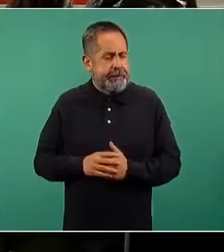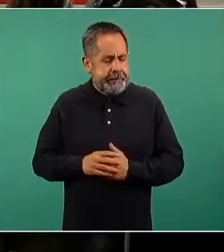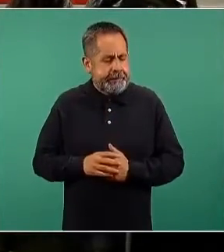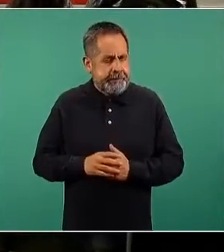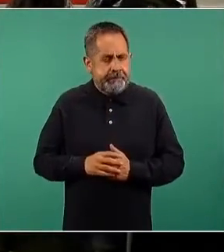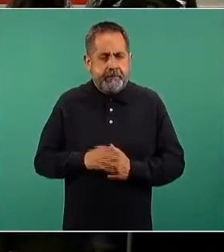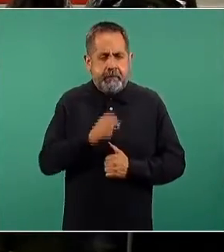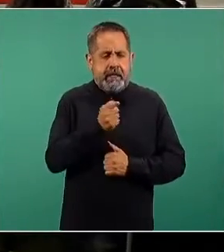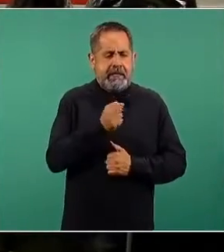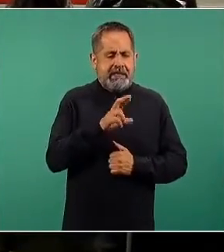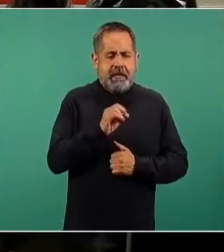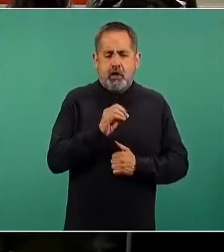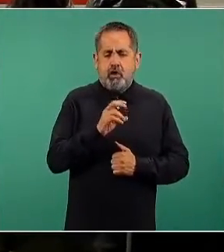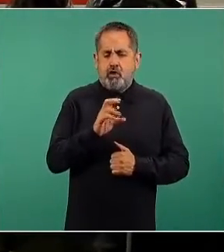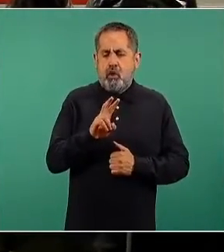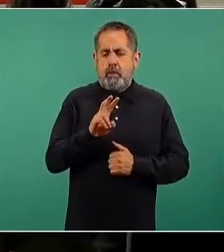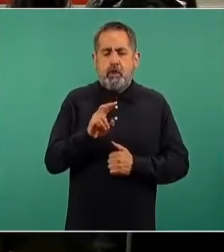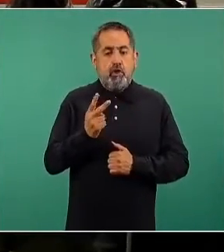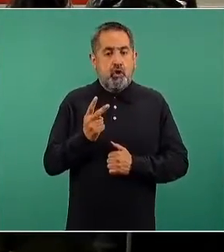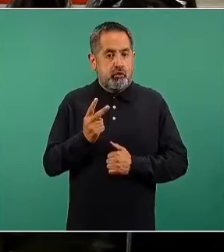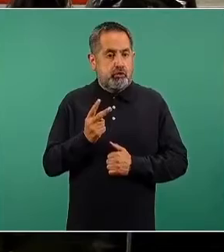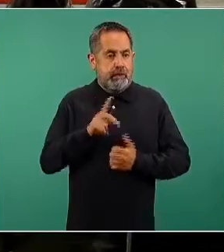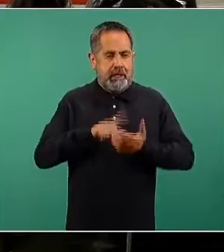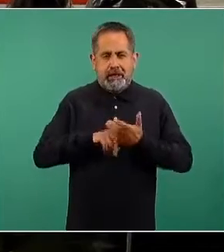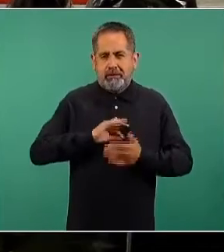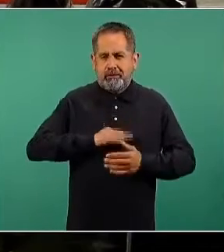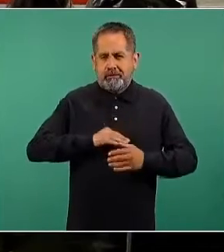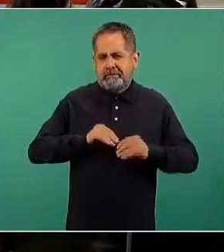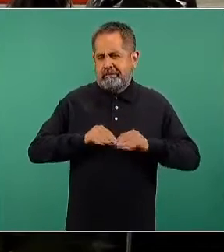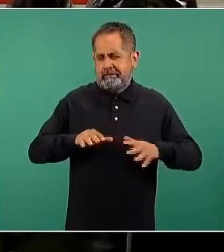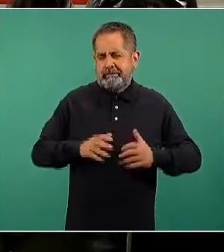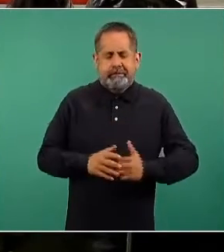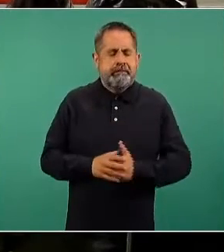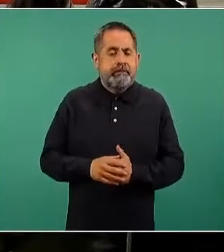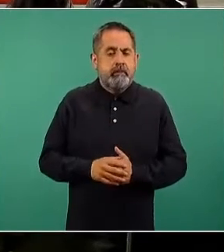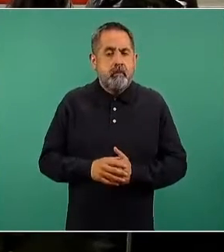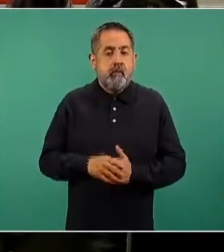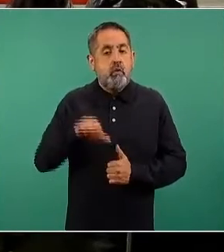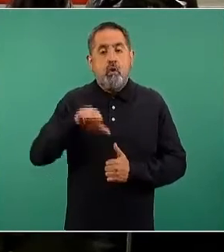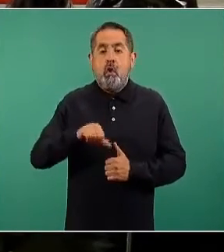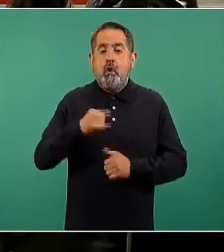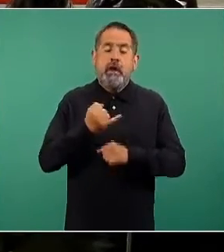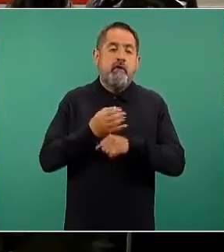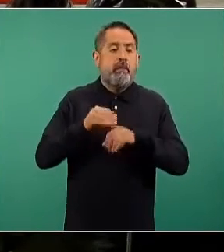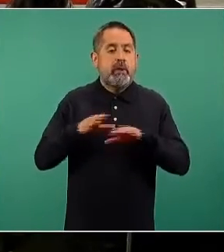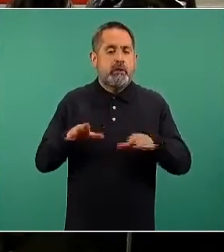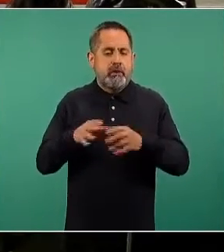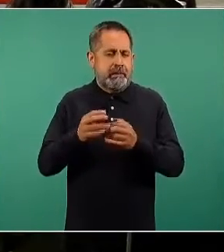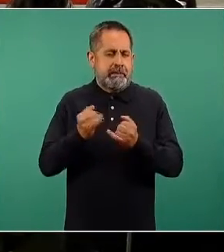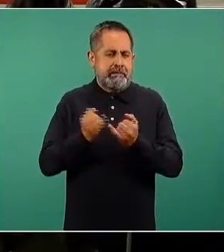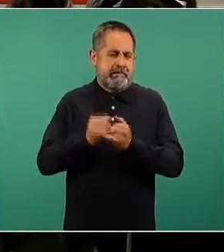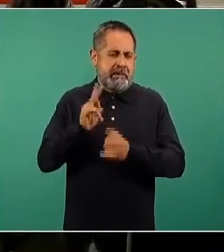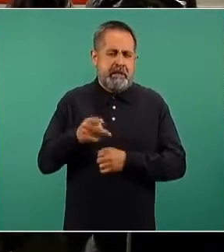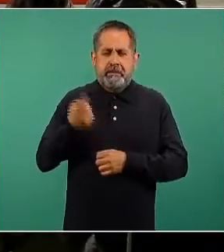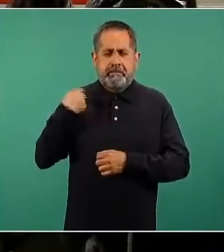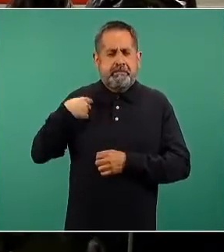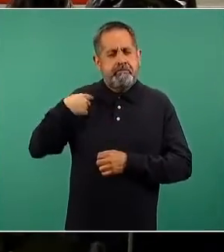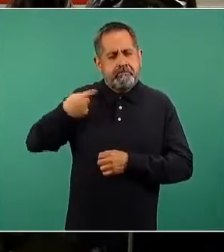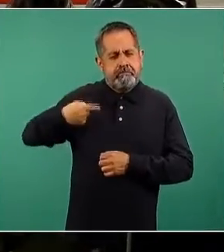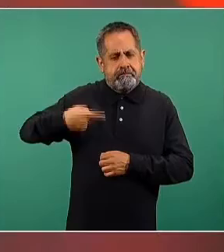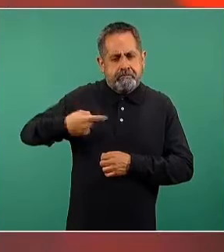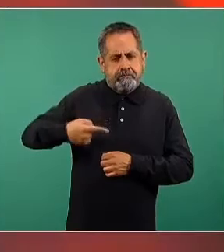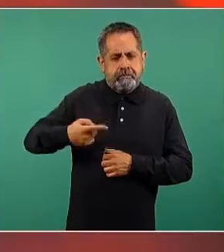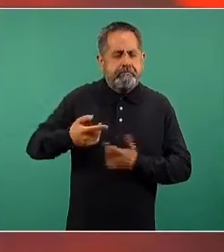coronavirus SARS-CoV-2. Hoy vamos a tener información, igual que en otras ocasiones, sobre el